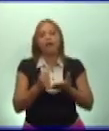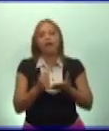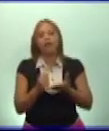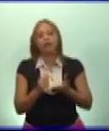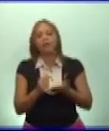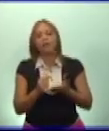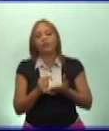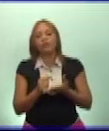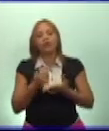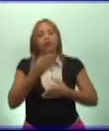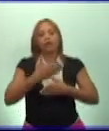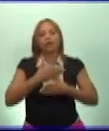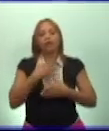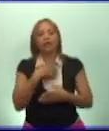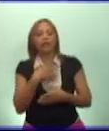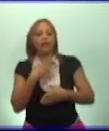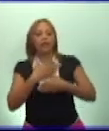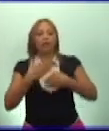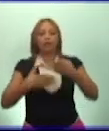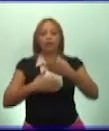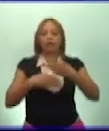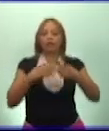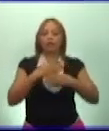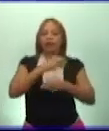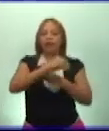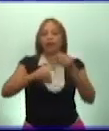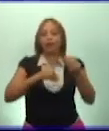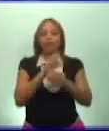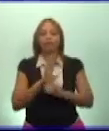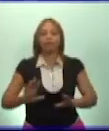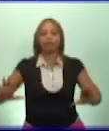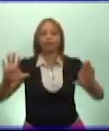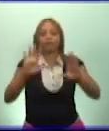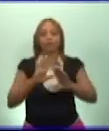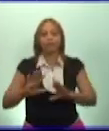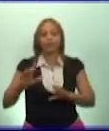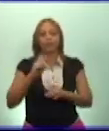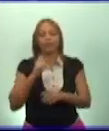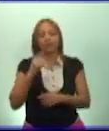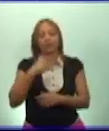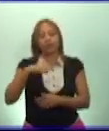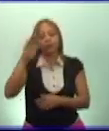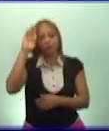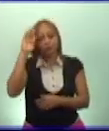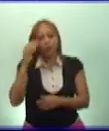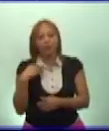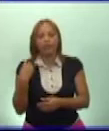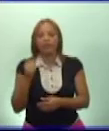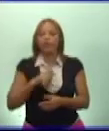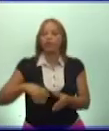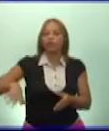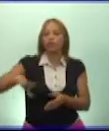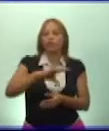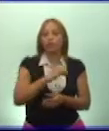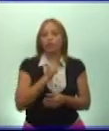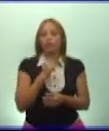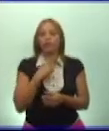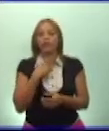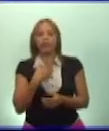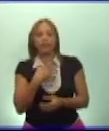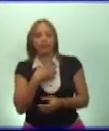construcciones que han cambiado el paisaje cubano. Llevar la electricidad a las zonas más apartadas del país,